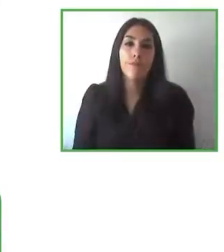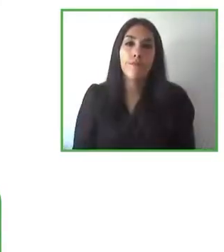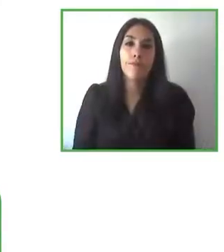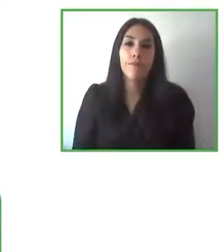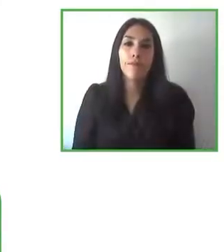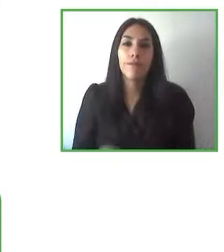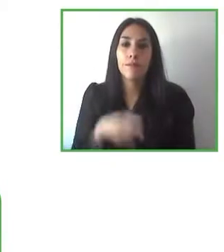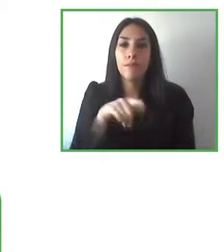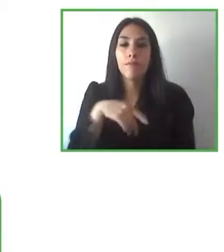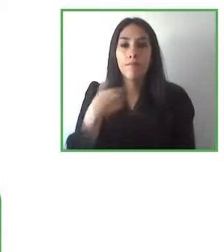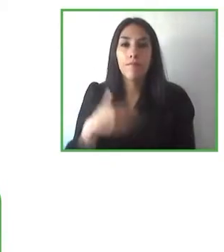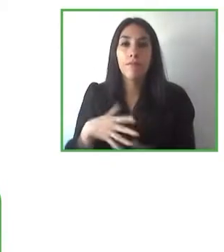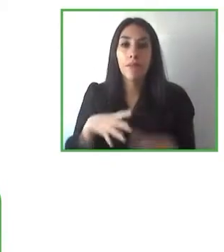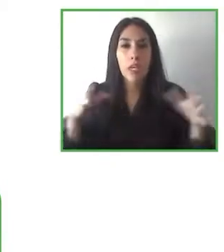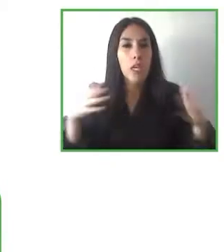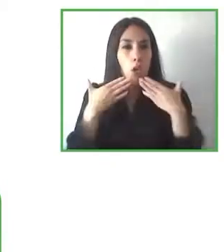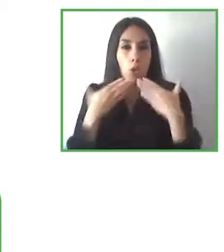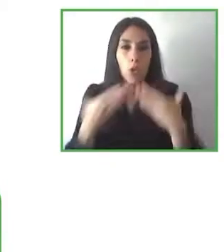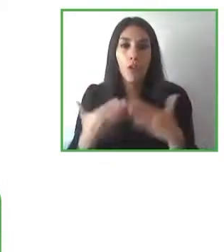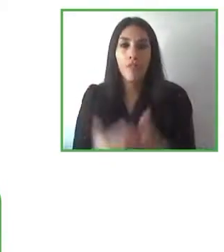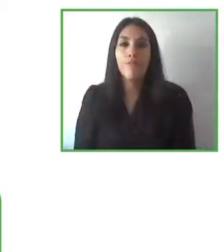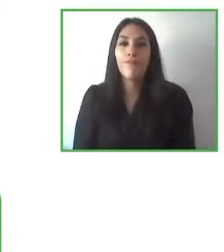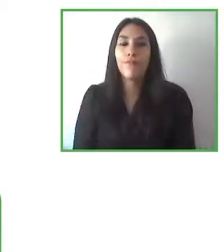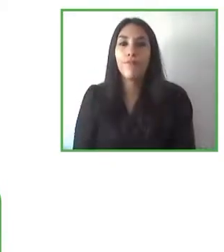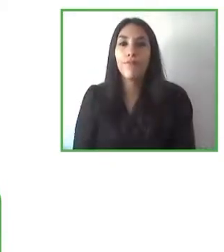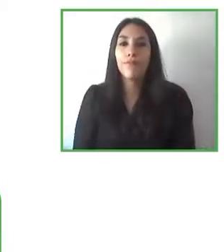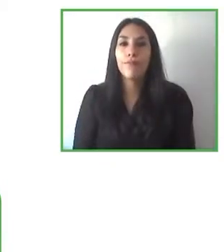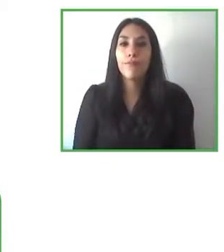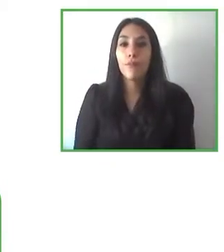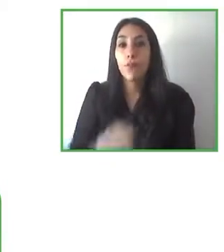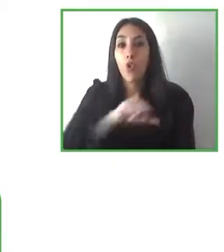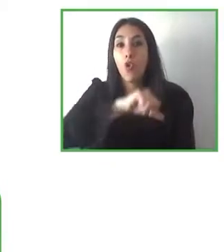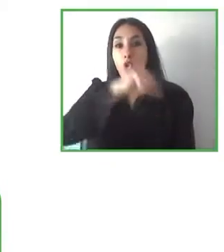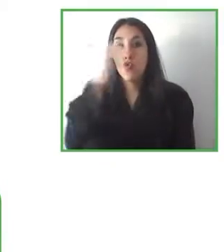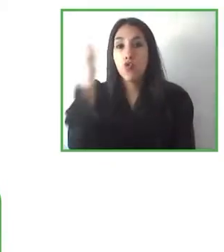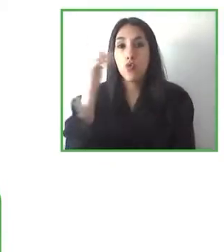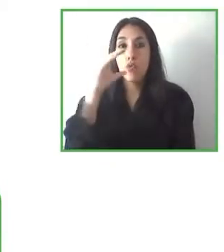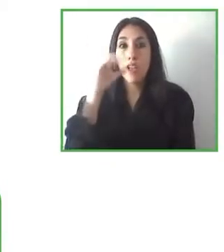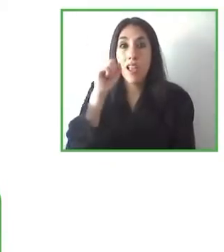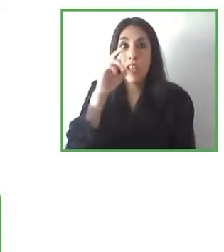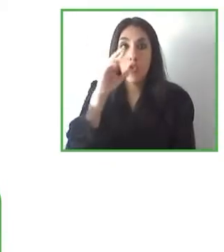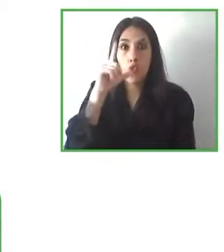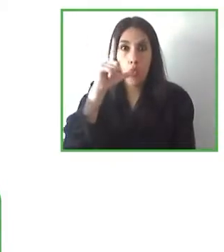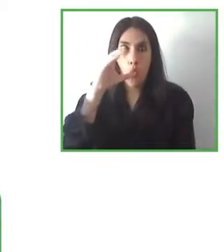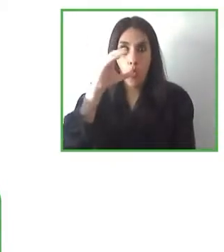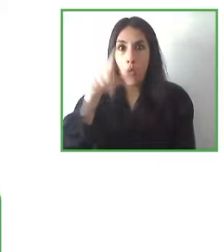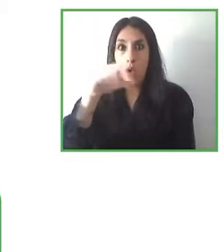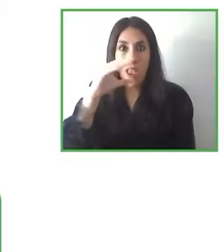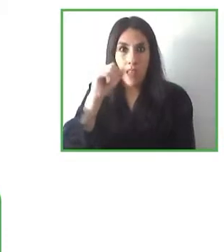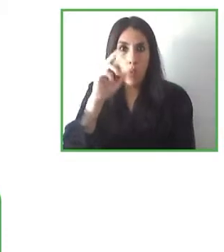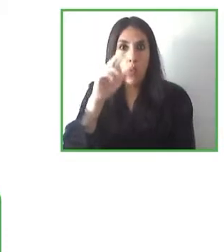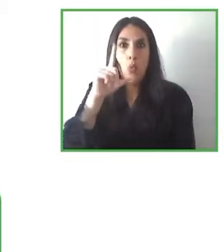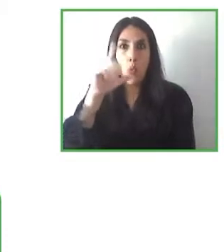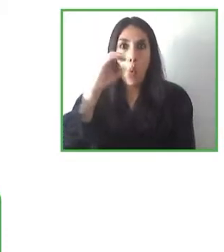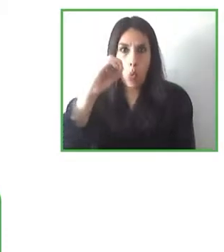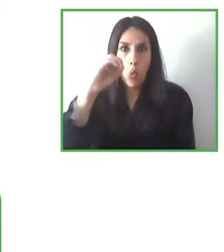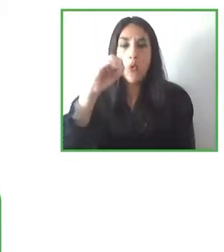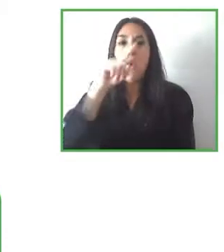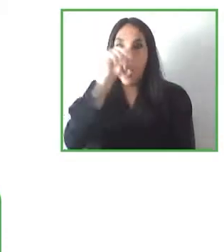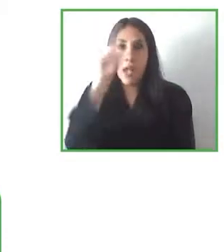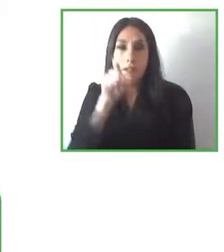a a Carlos con las últimas preguntas Carlos por favor